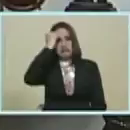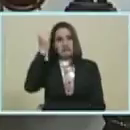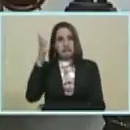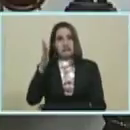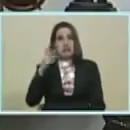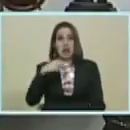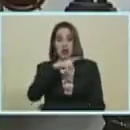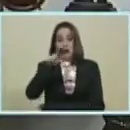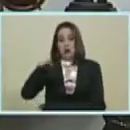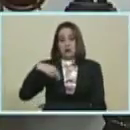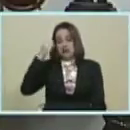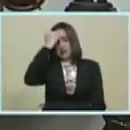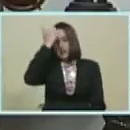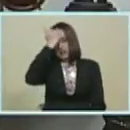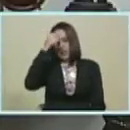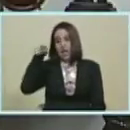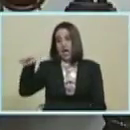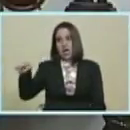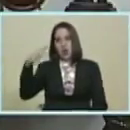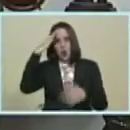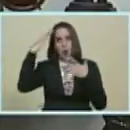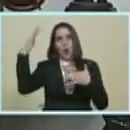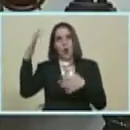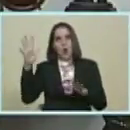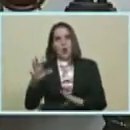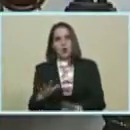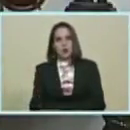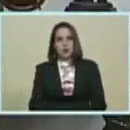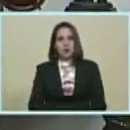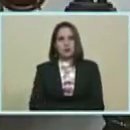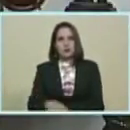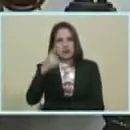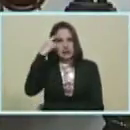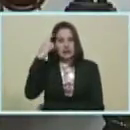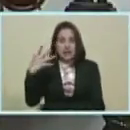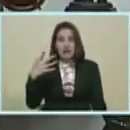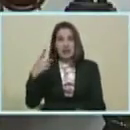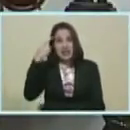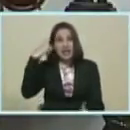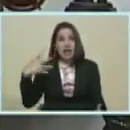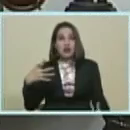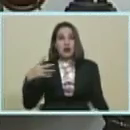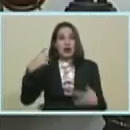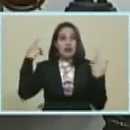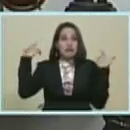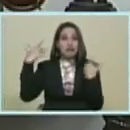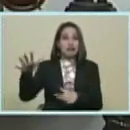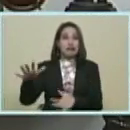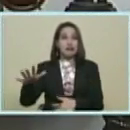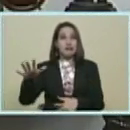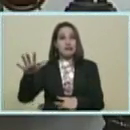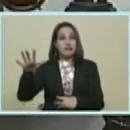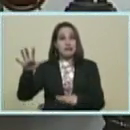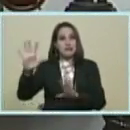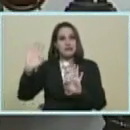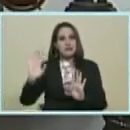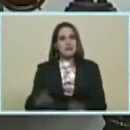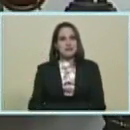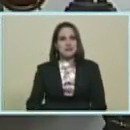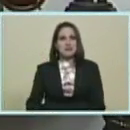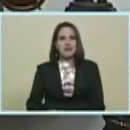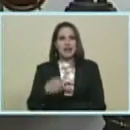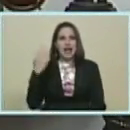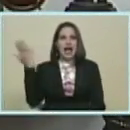Somos los brutos Nosotros Ellos saben mucho Demasiado saben Saben tanto Saben tanto Saben tanto Que llegan a saber A Cazabe